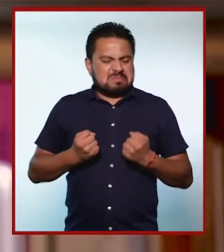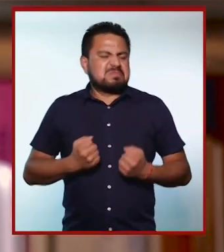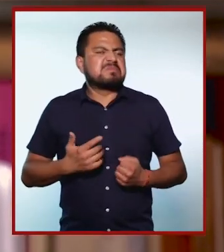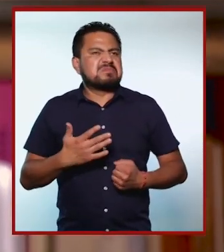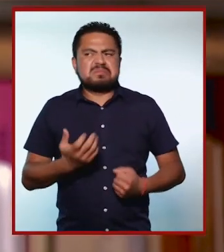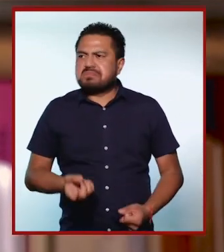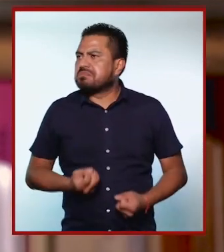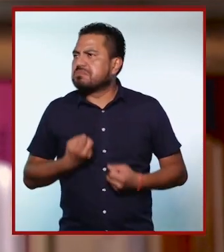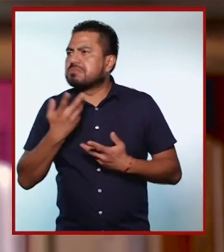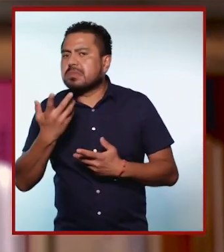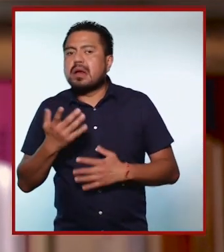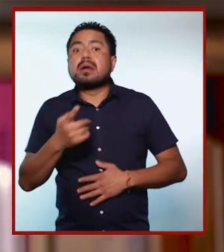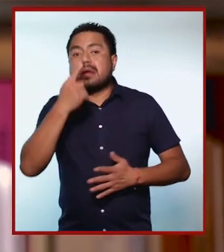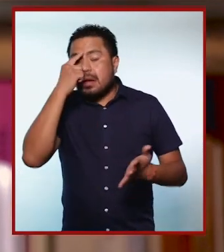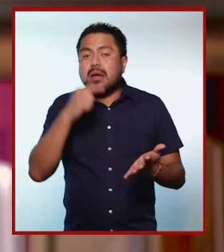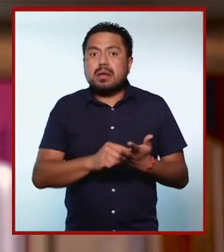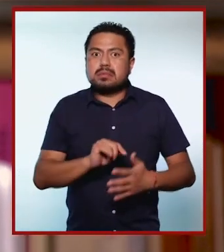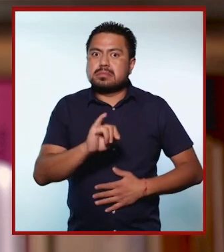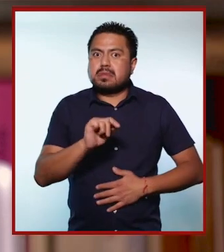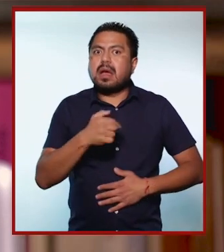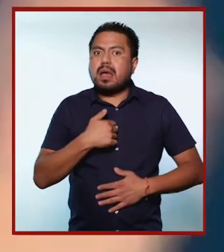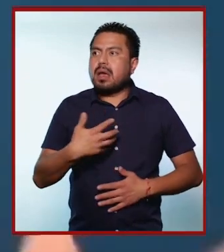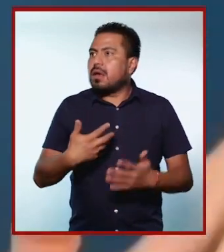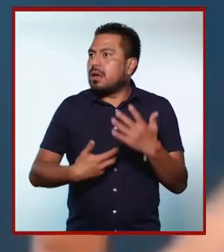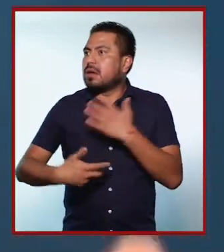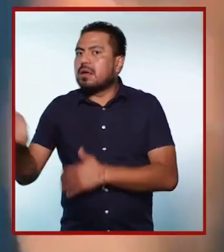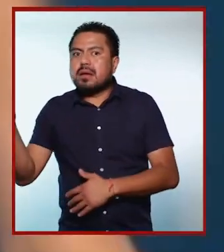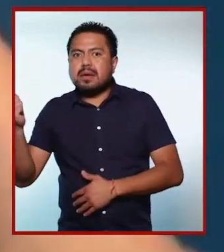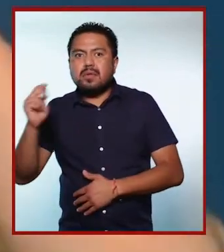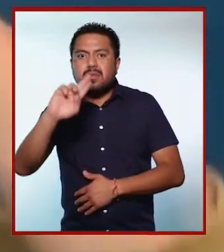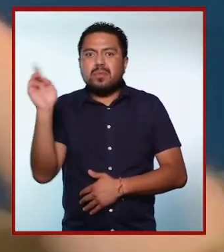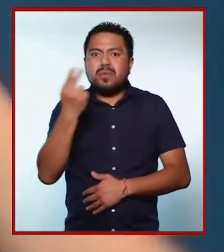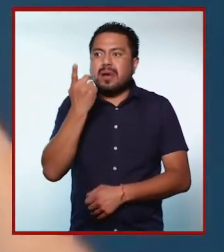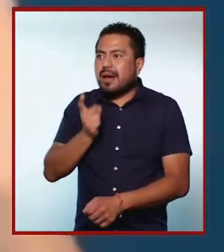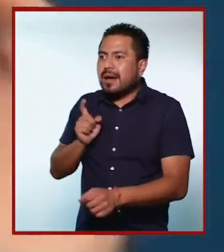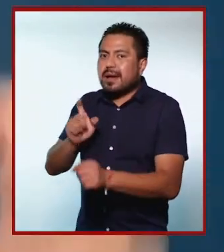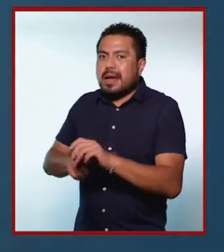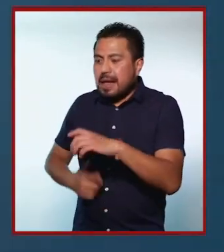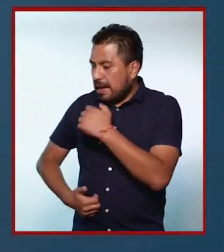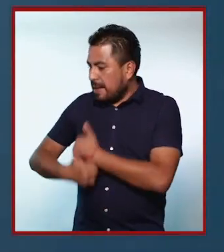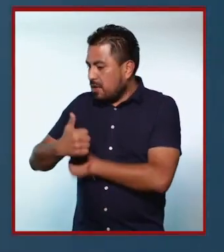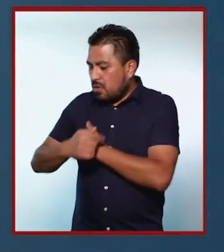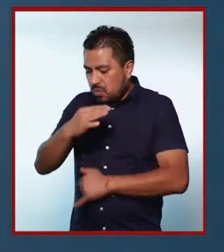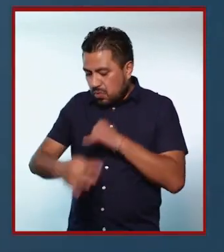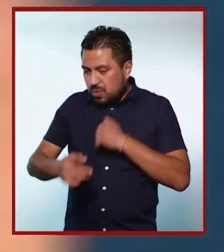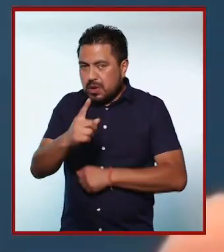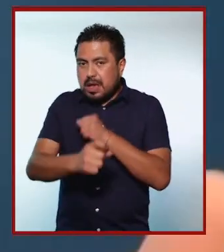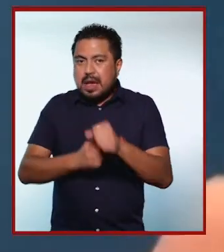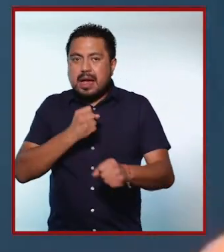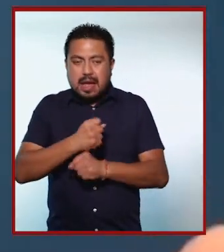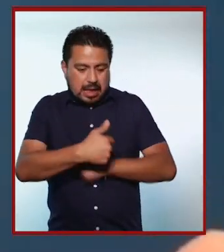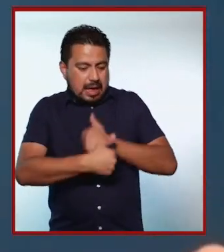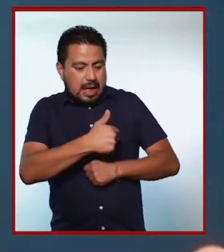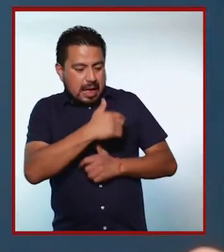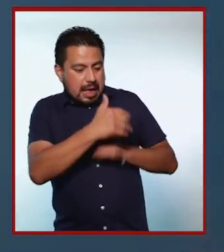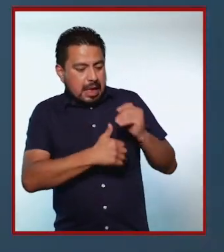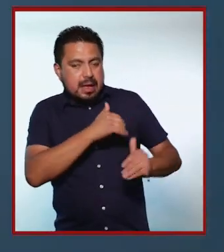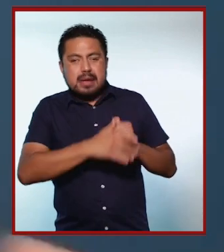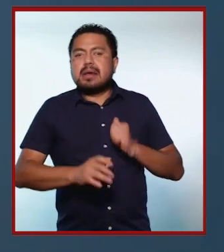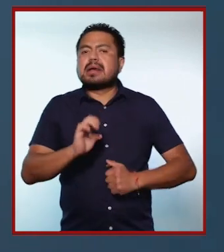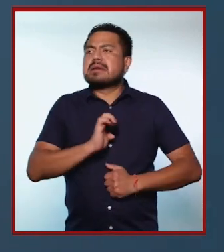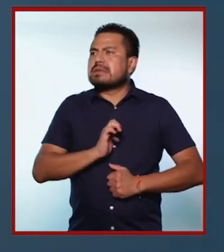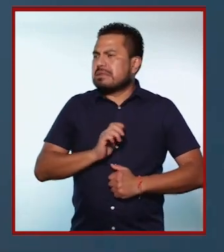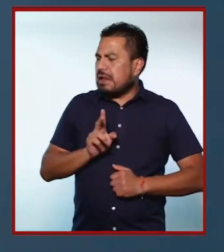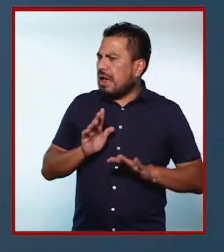con esa seguridad lo dije y, ¿qué creen? Pues que sí, nos fuimos a la universidad el último año que cursé la